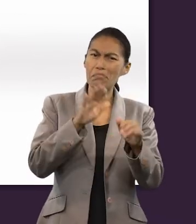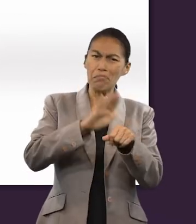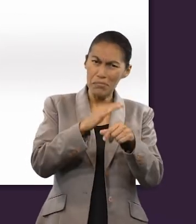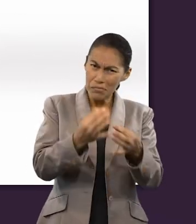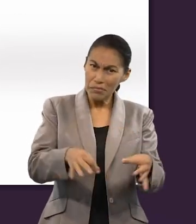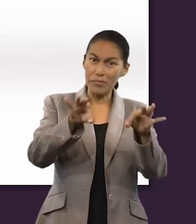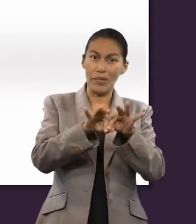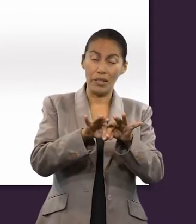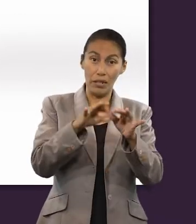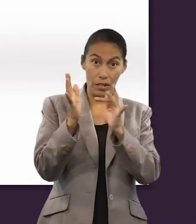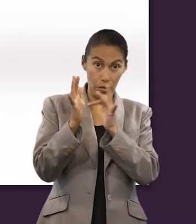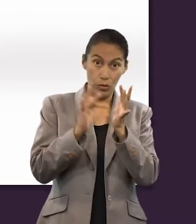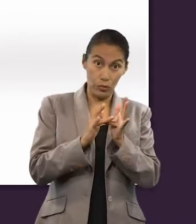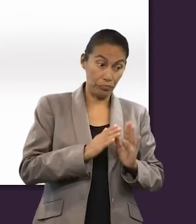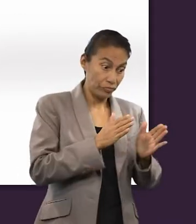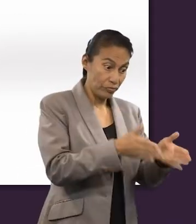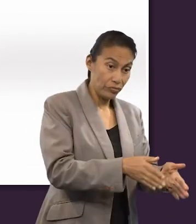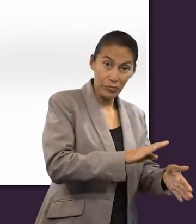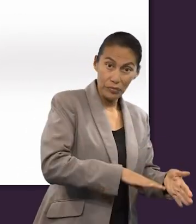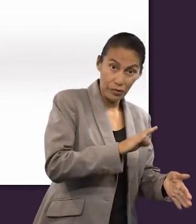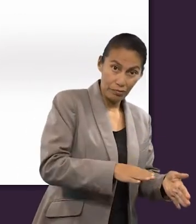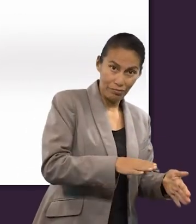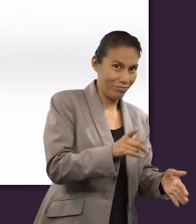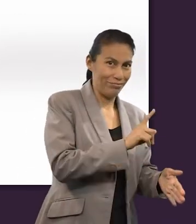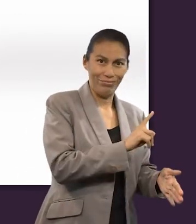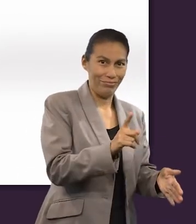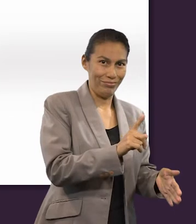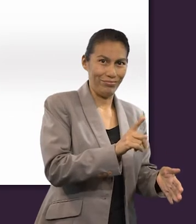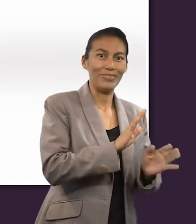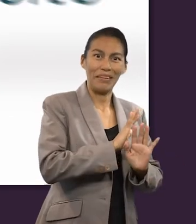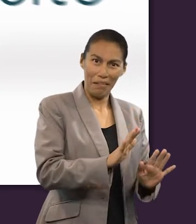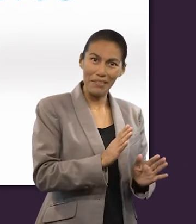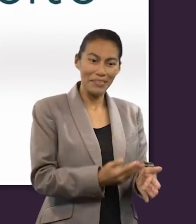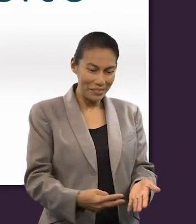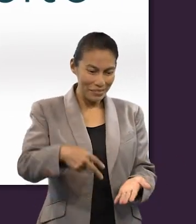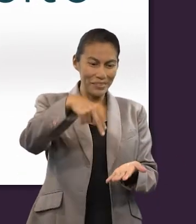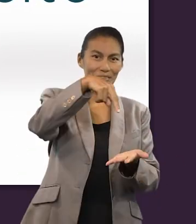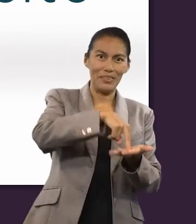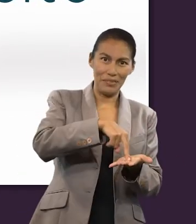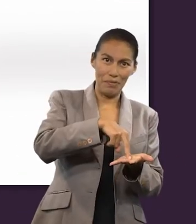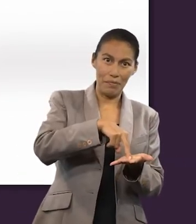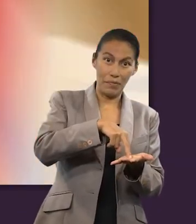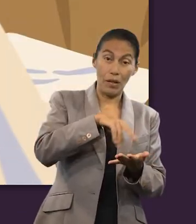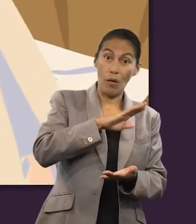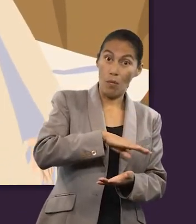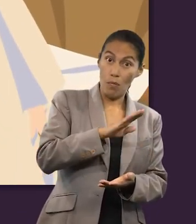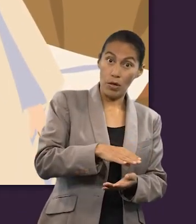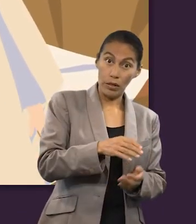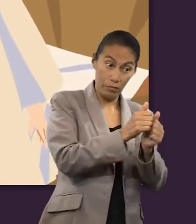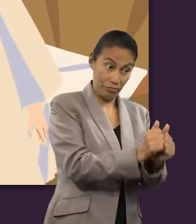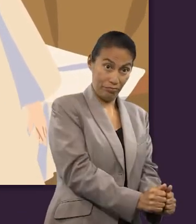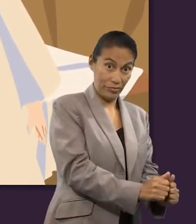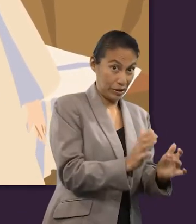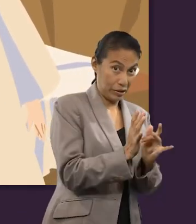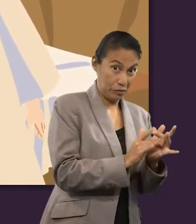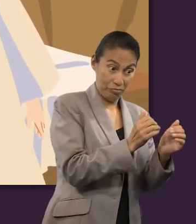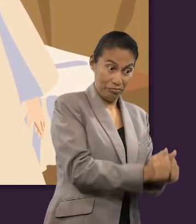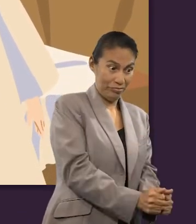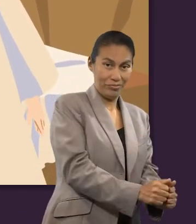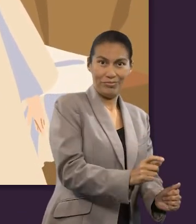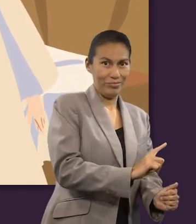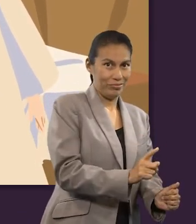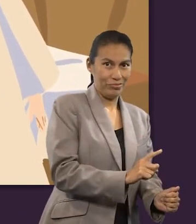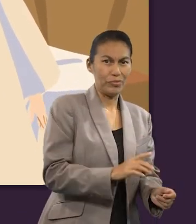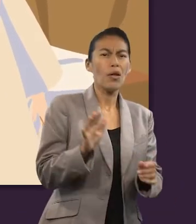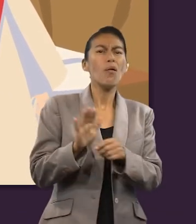más destacada del Evangelio. Jesús ya no está en la tumba, resucitó. La muerte no pudo retener a